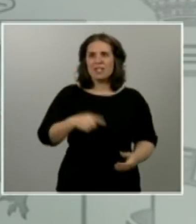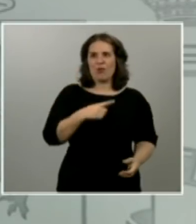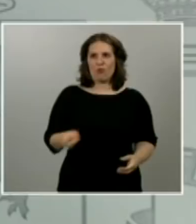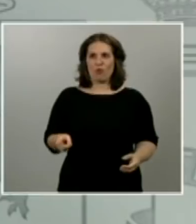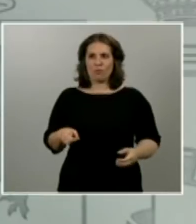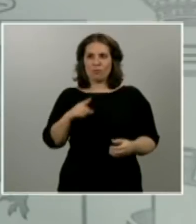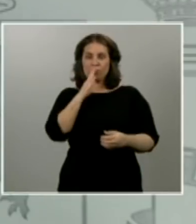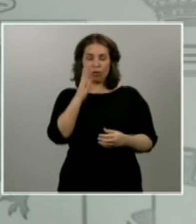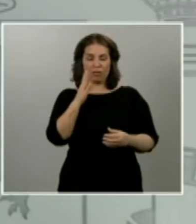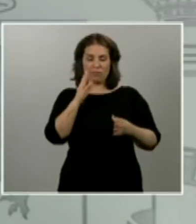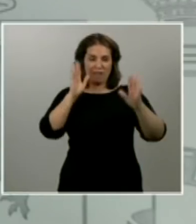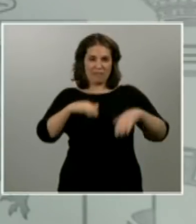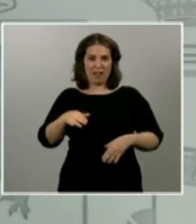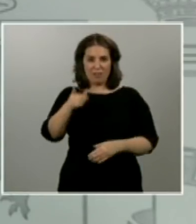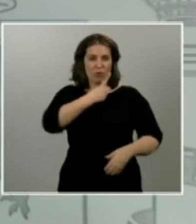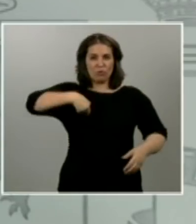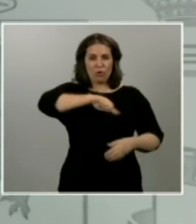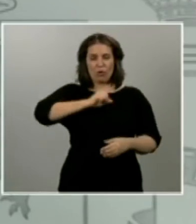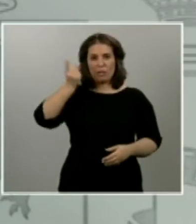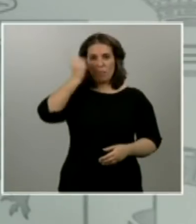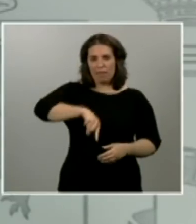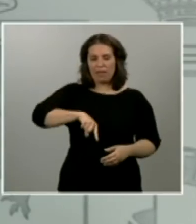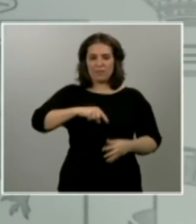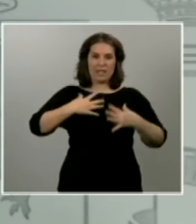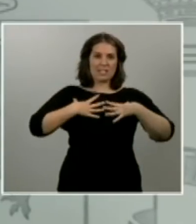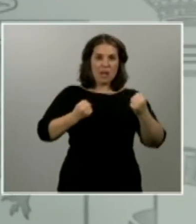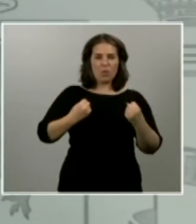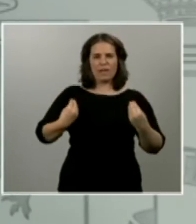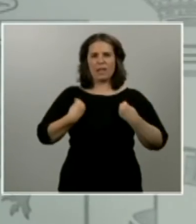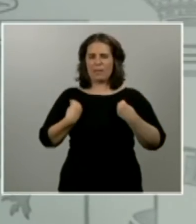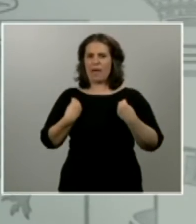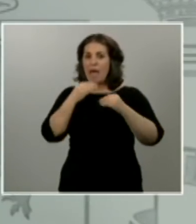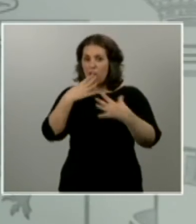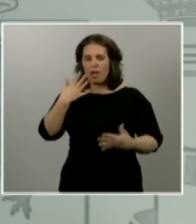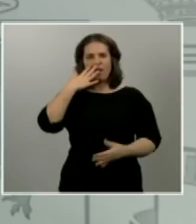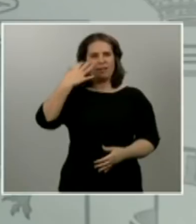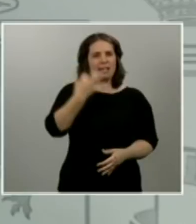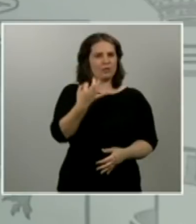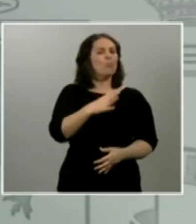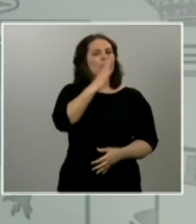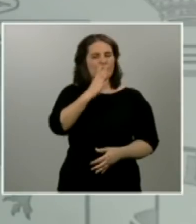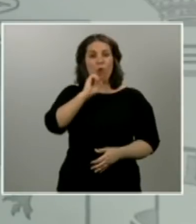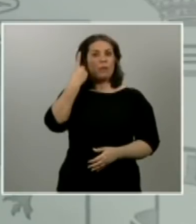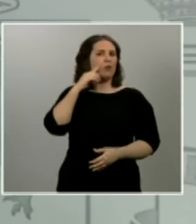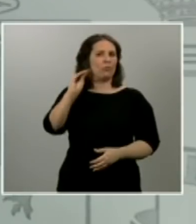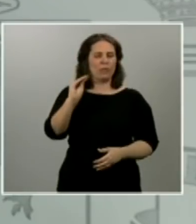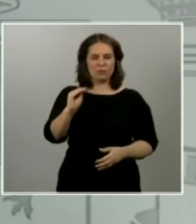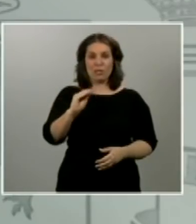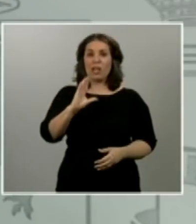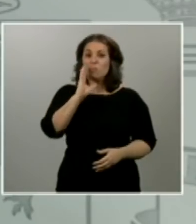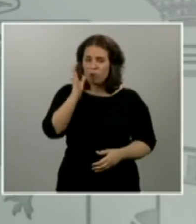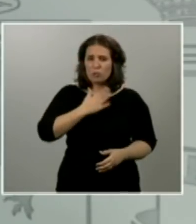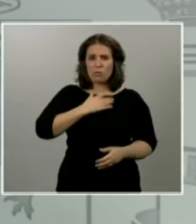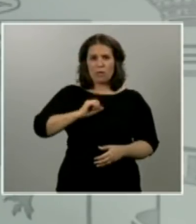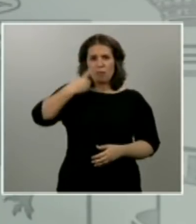conscientes de que la salud y la vida están en riesgo. Por eso, mi primer pensamiento y mis primeras palabras,